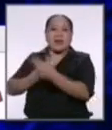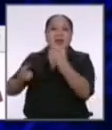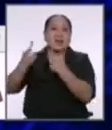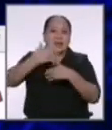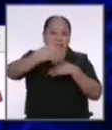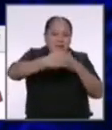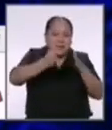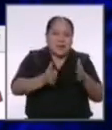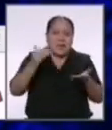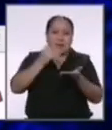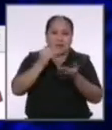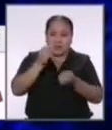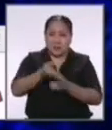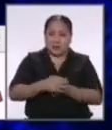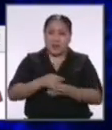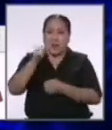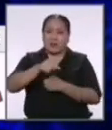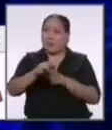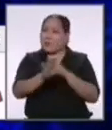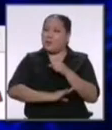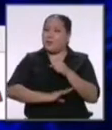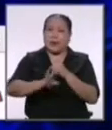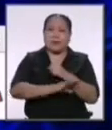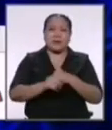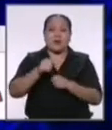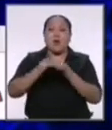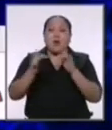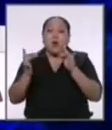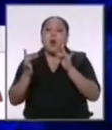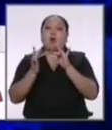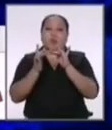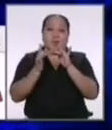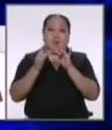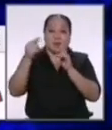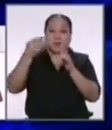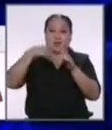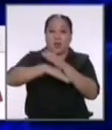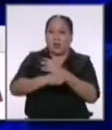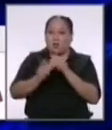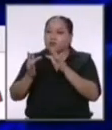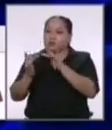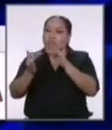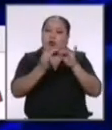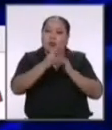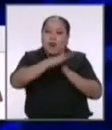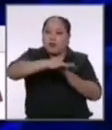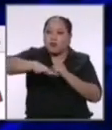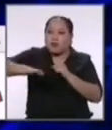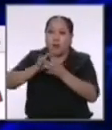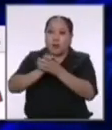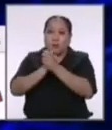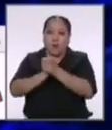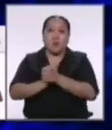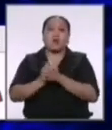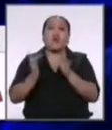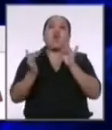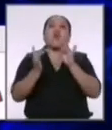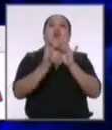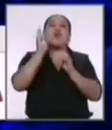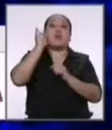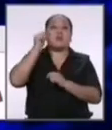salones esto es fundamental digamos el contacto que tienen los niños entre ellos con el profesor que es fundamental es